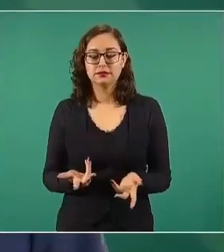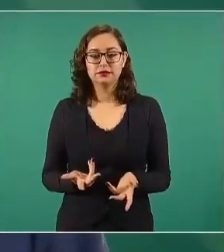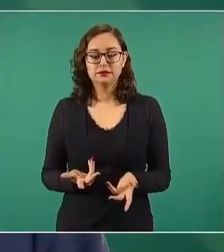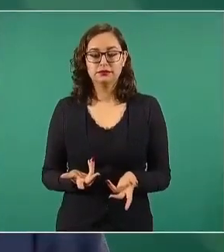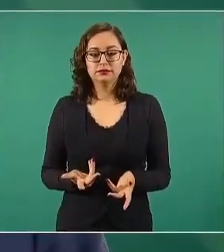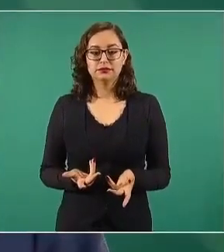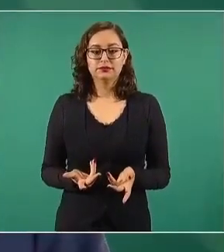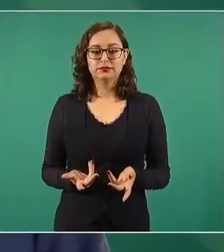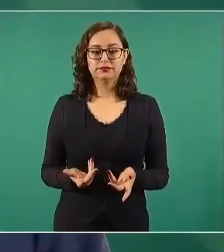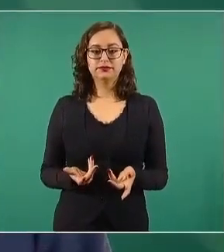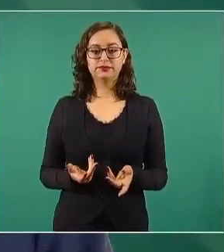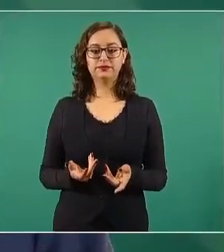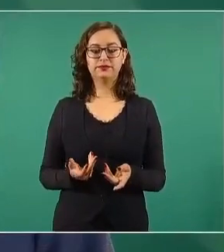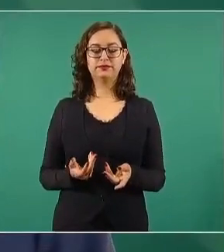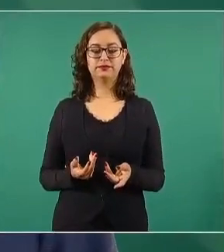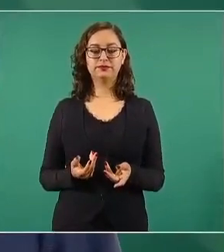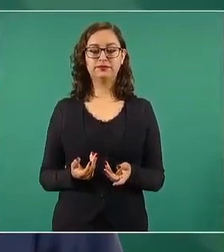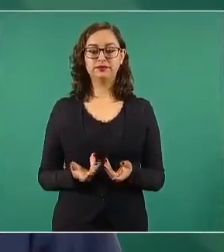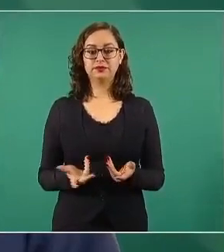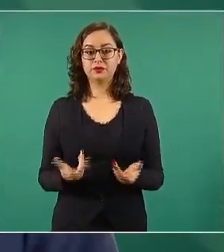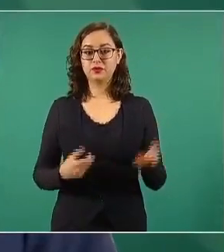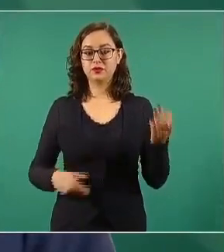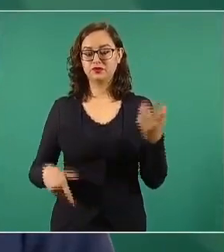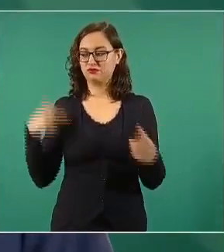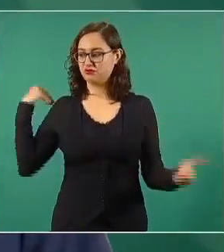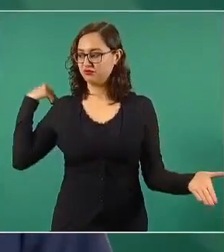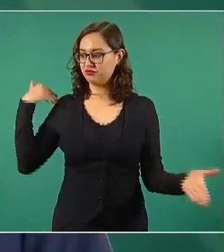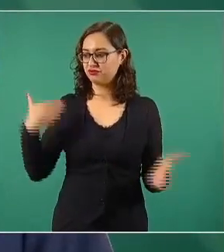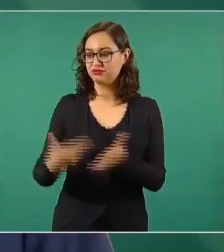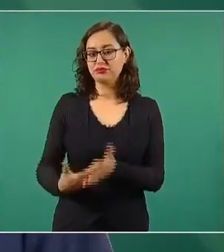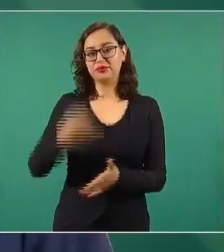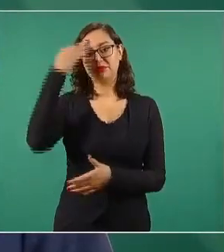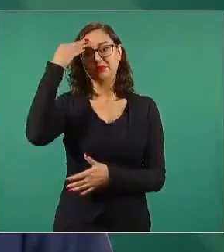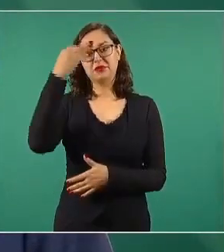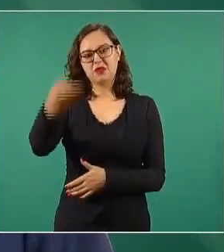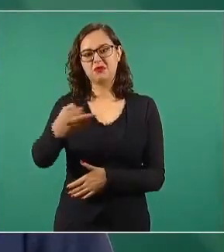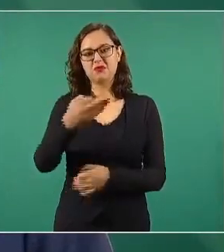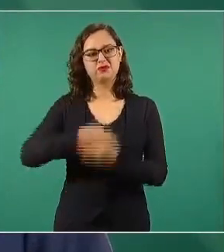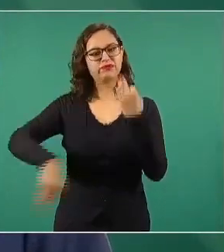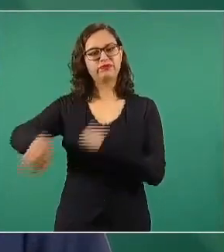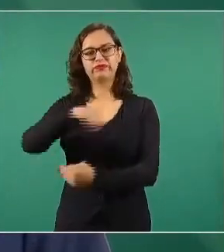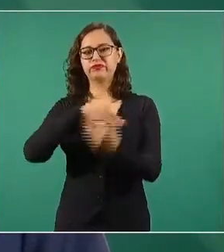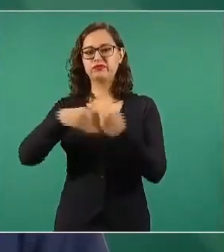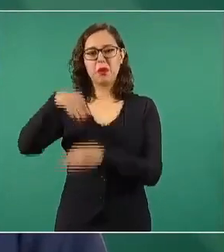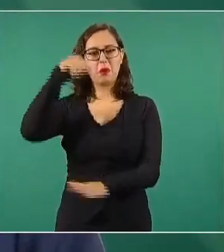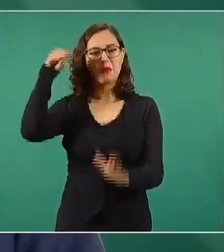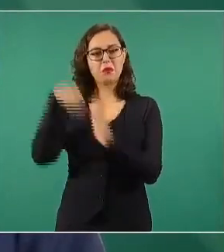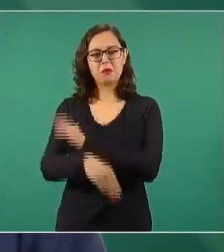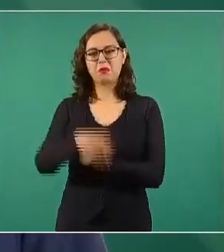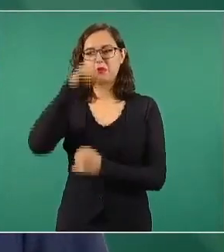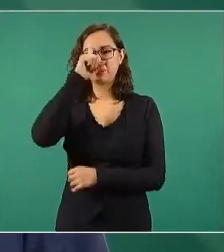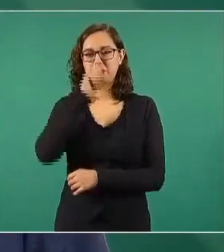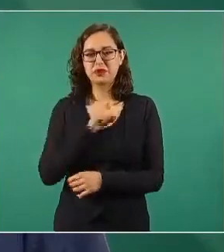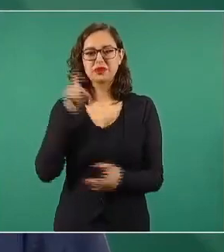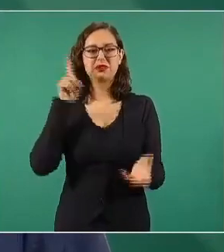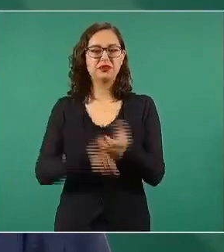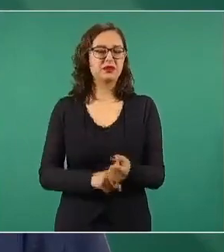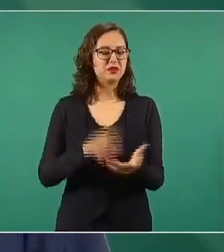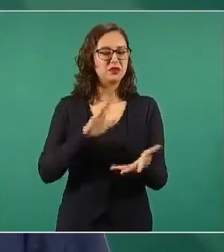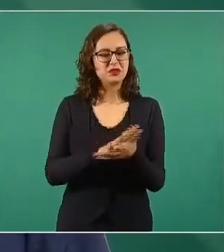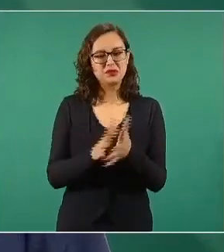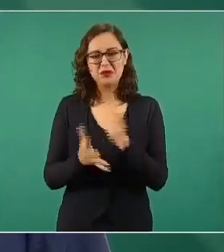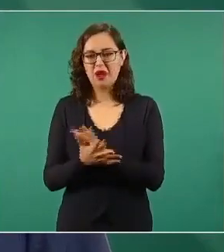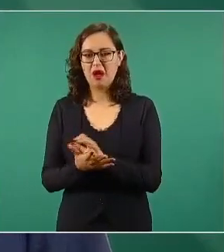se echó a perder, se pudrió por el influyentismo, por la